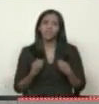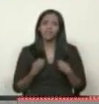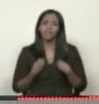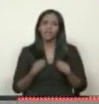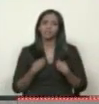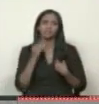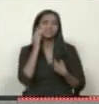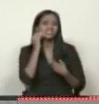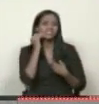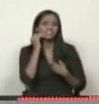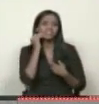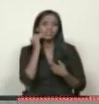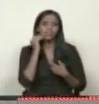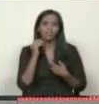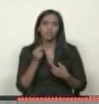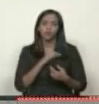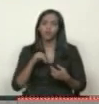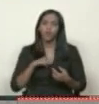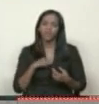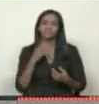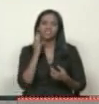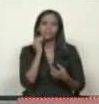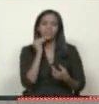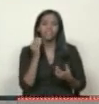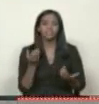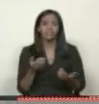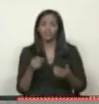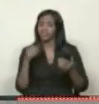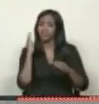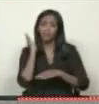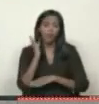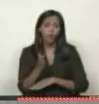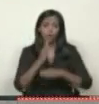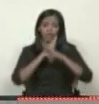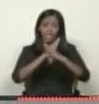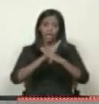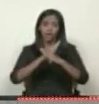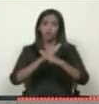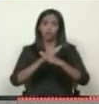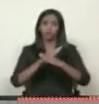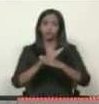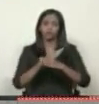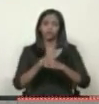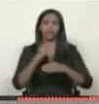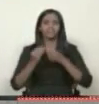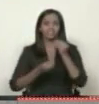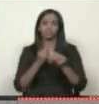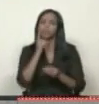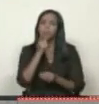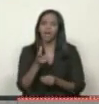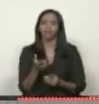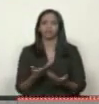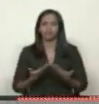propia nuestra experiencia de que este bloqueo nos está afectando.